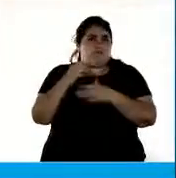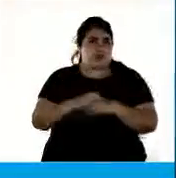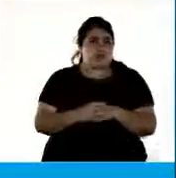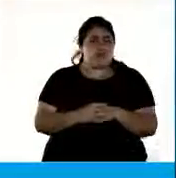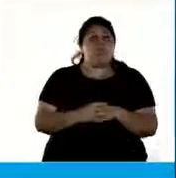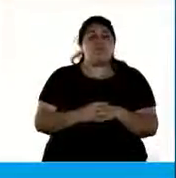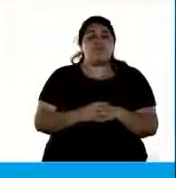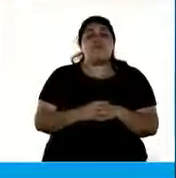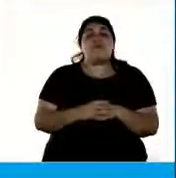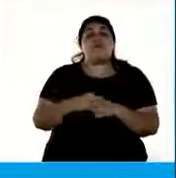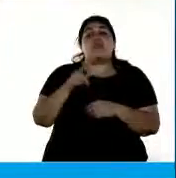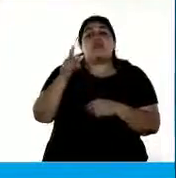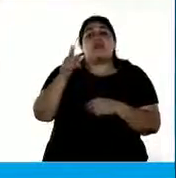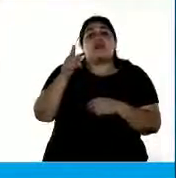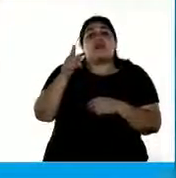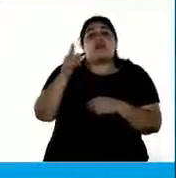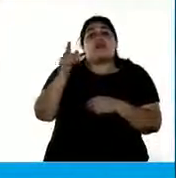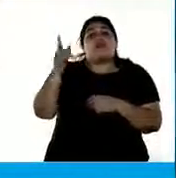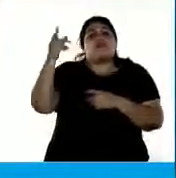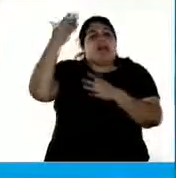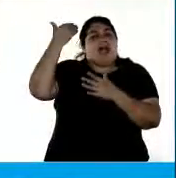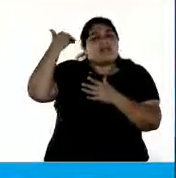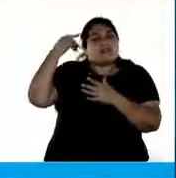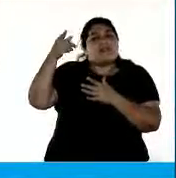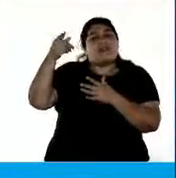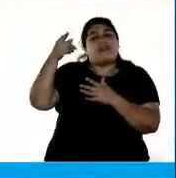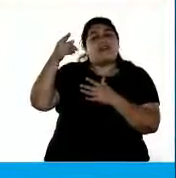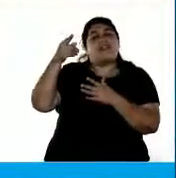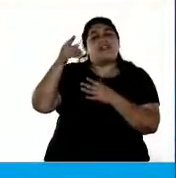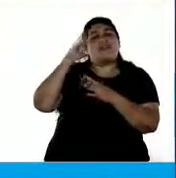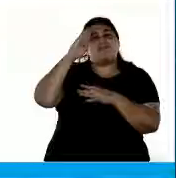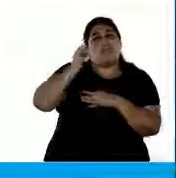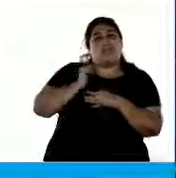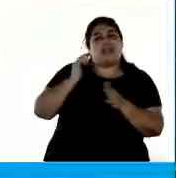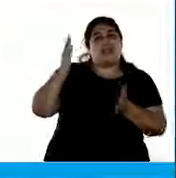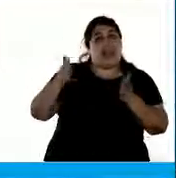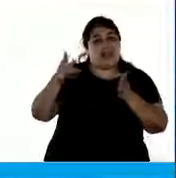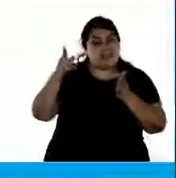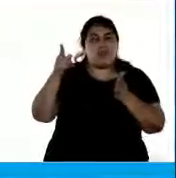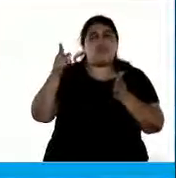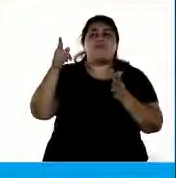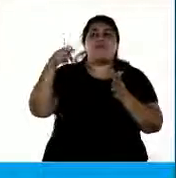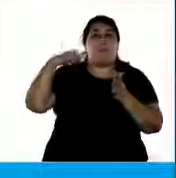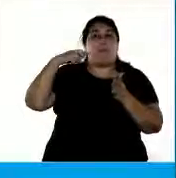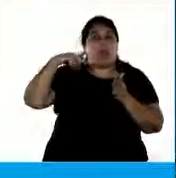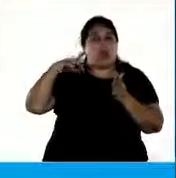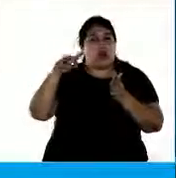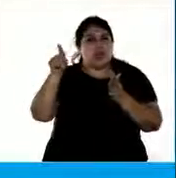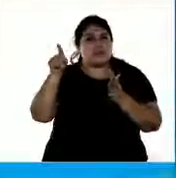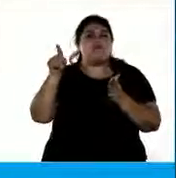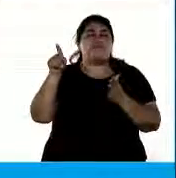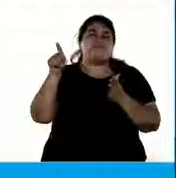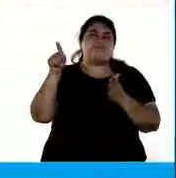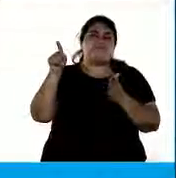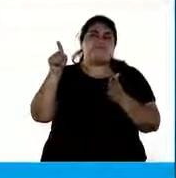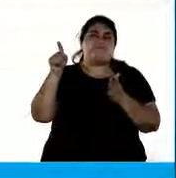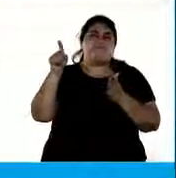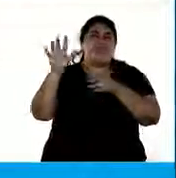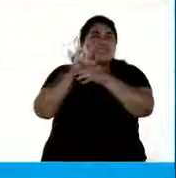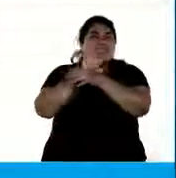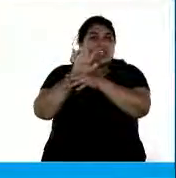durante la clandestinidad de la dictadura que Pino utilizó el cine